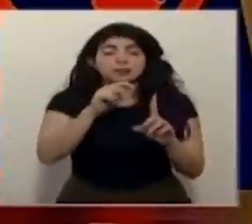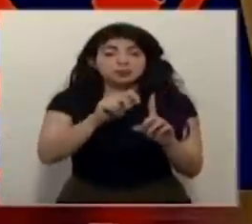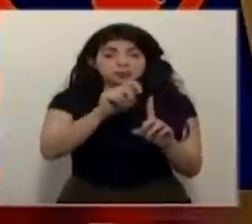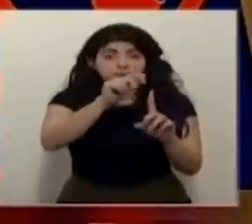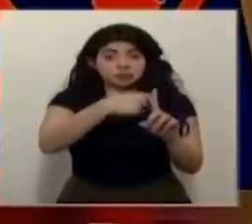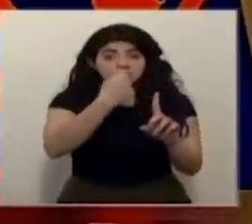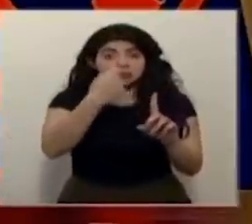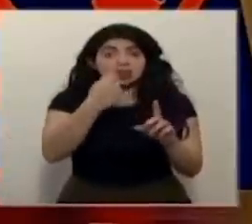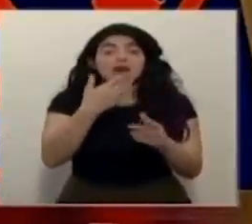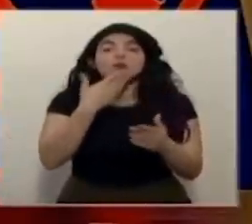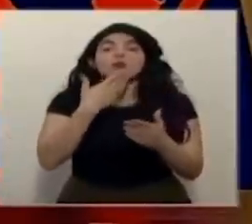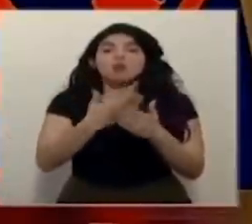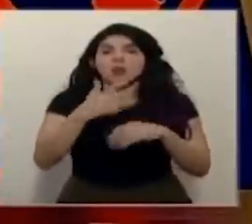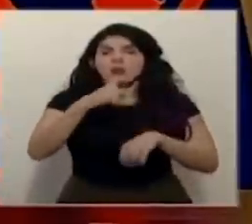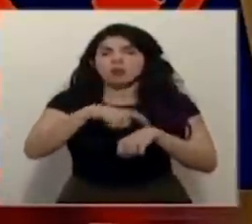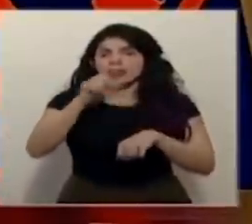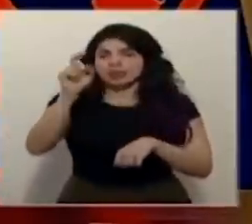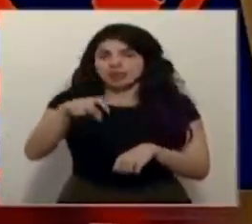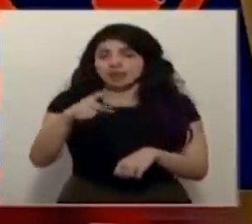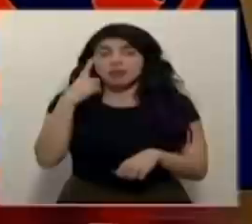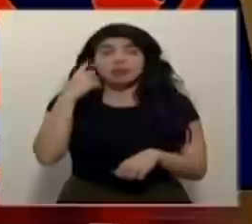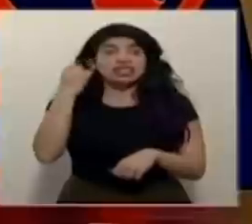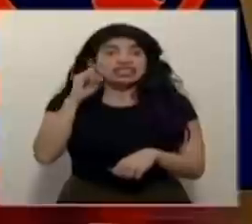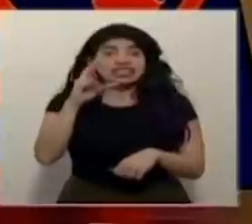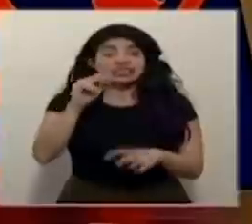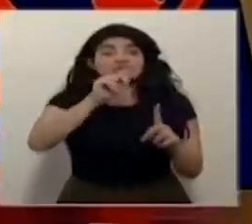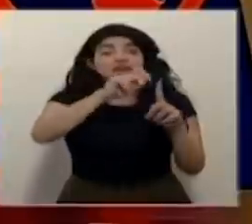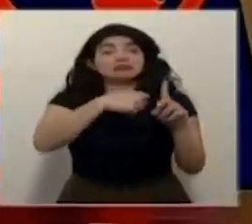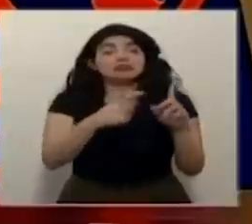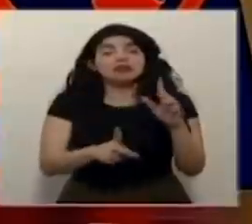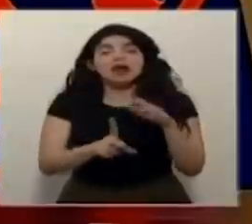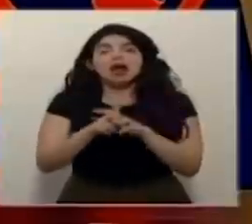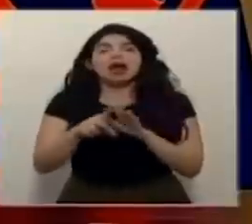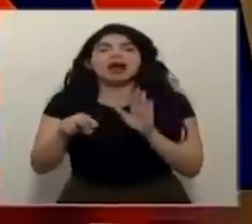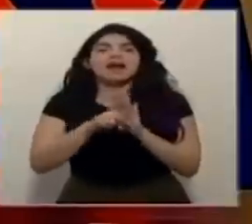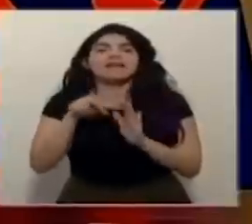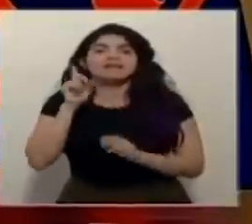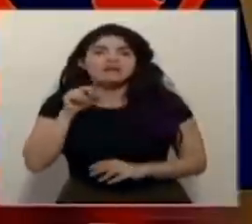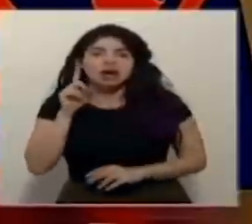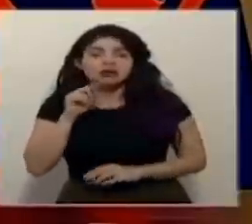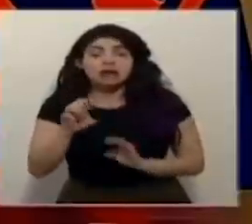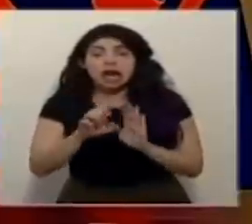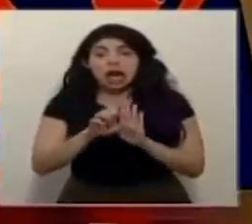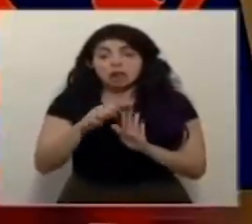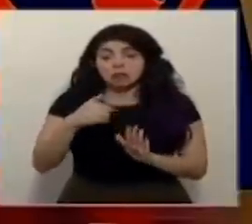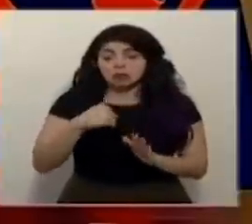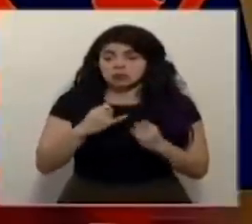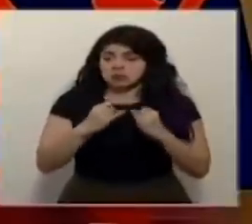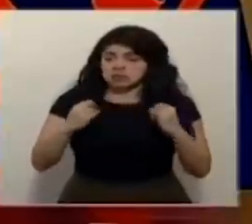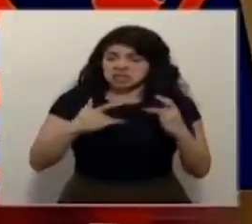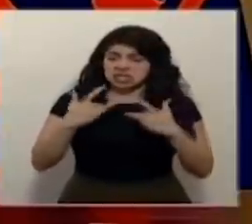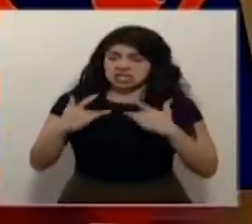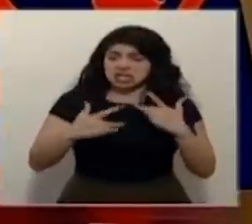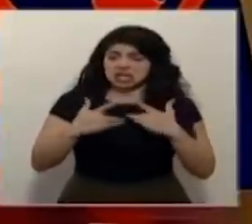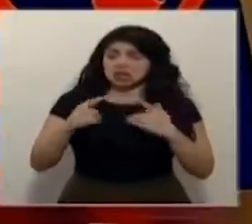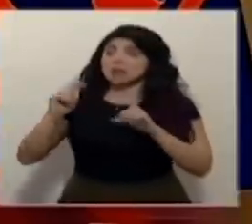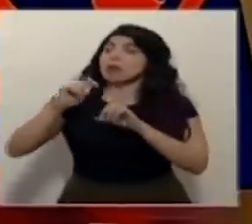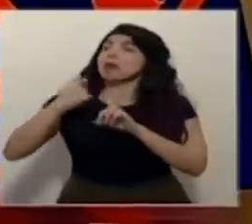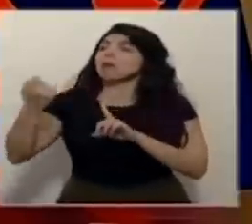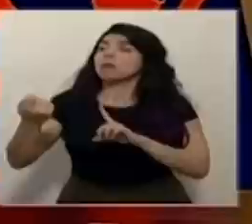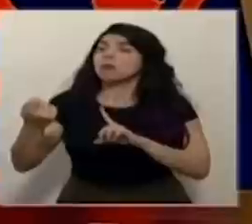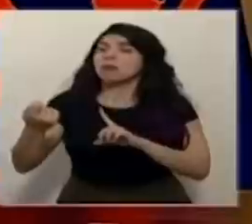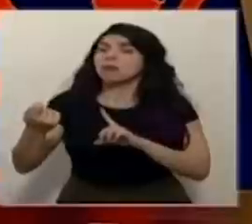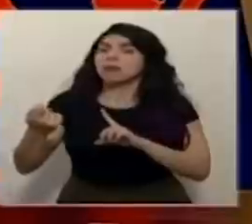en un momento oportuno porque si no podrían haber falsos negativos si yo me hago la prueba y estoy completamente asintomático es muy probable